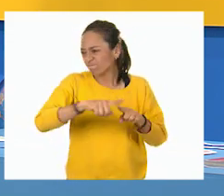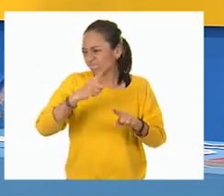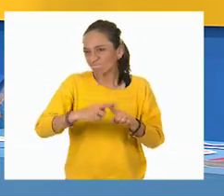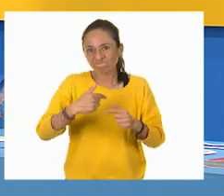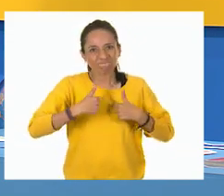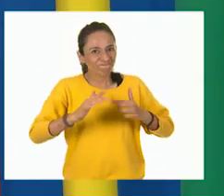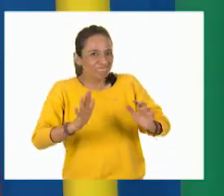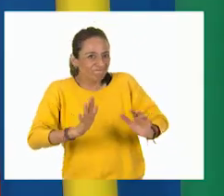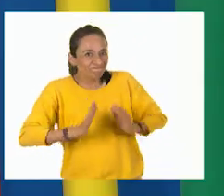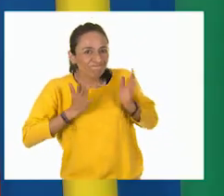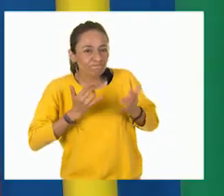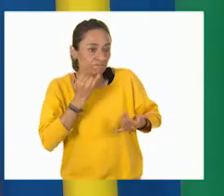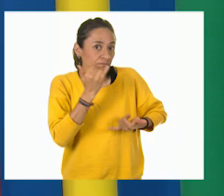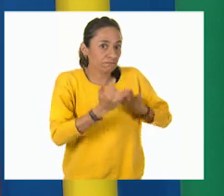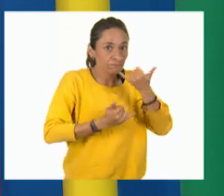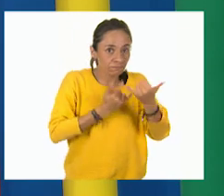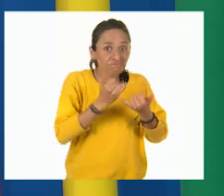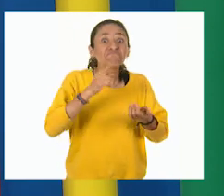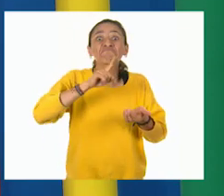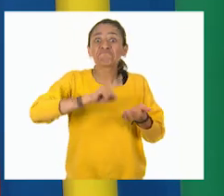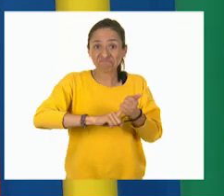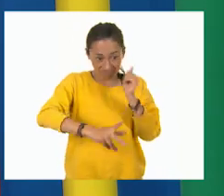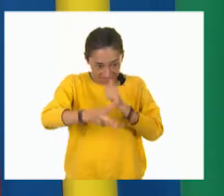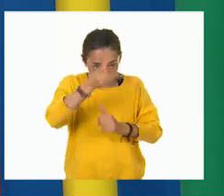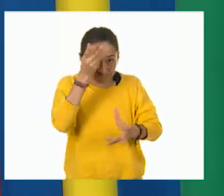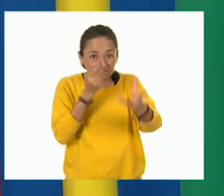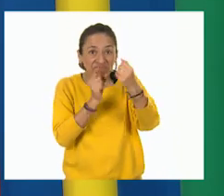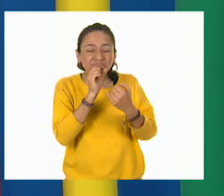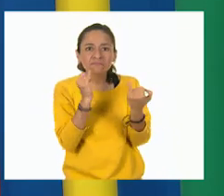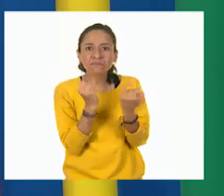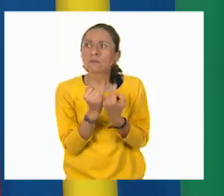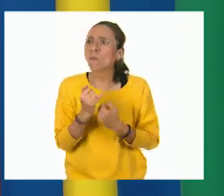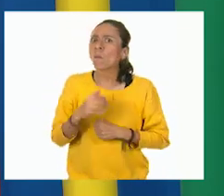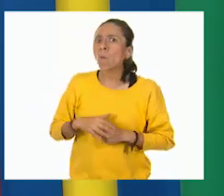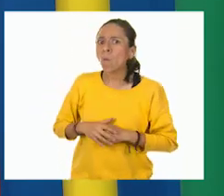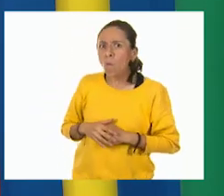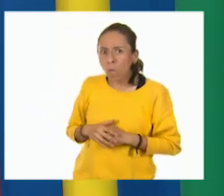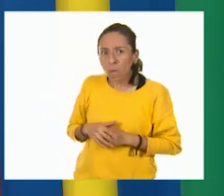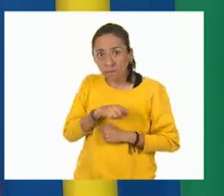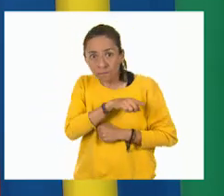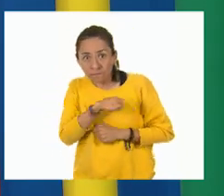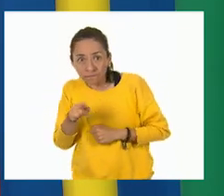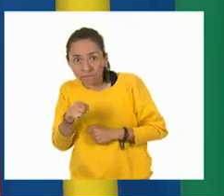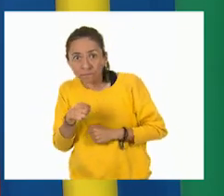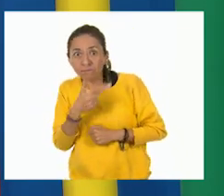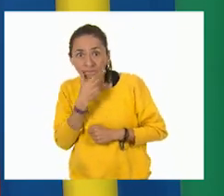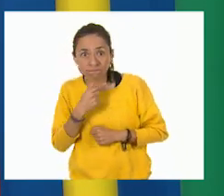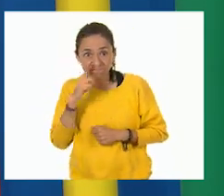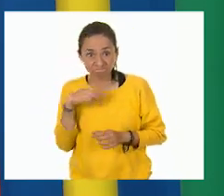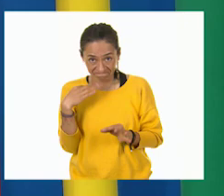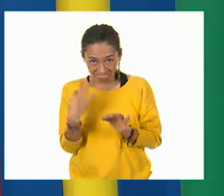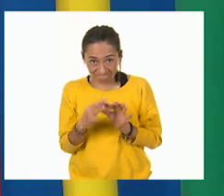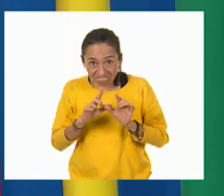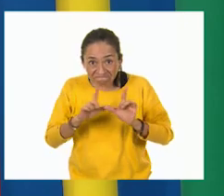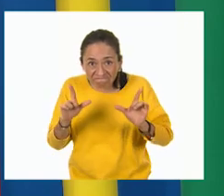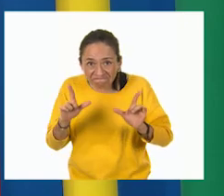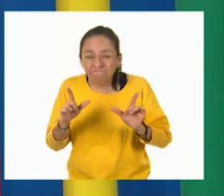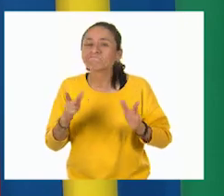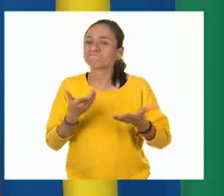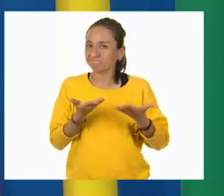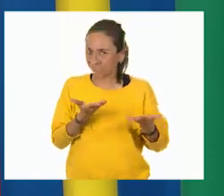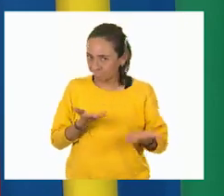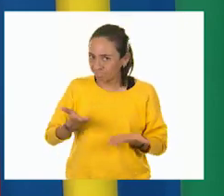aprenderemos. ¡Ah! Así que si están listas y listos, vamos con AjoListo para que nos dé un par de